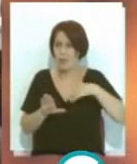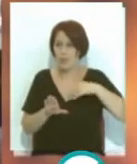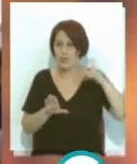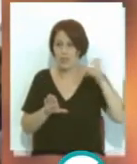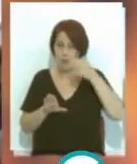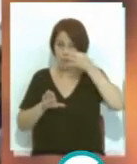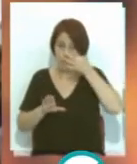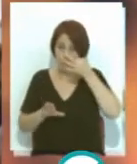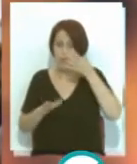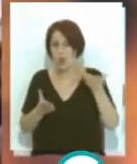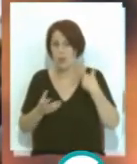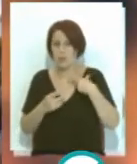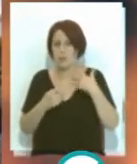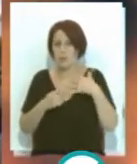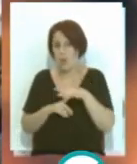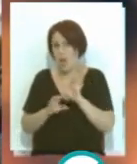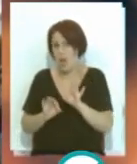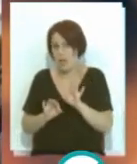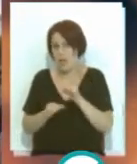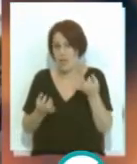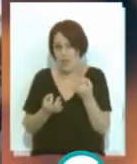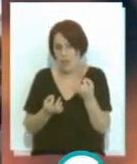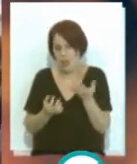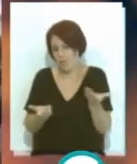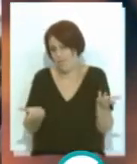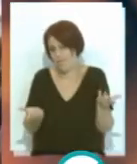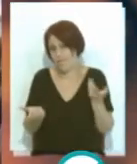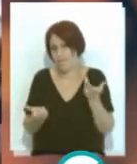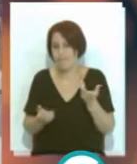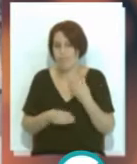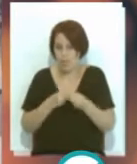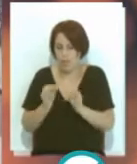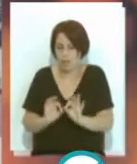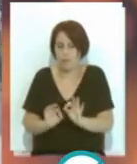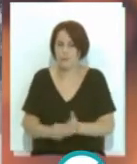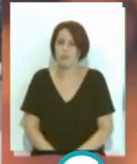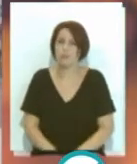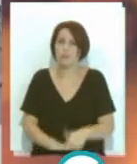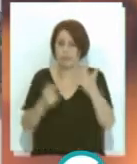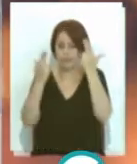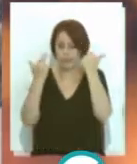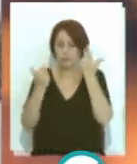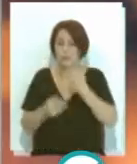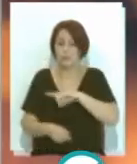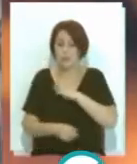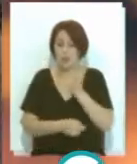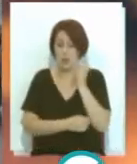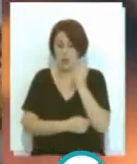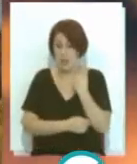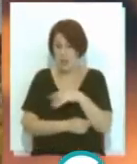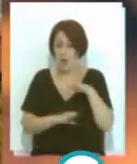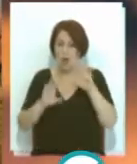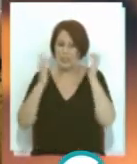presencialmente pero bueno por las circunstancias se ha tenido que hacer así y bueno lo que hemos comentado es decir es un congreso